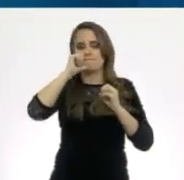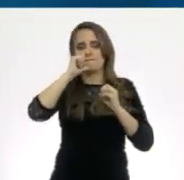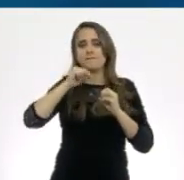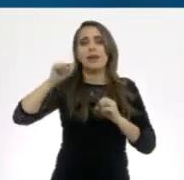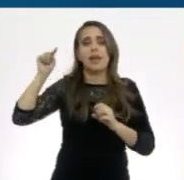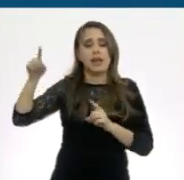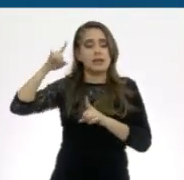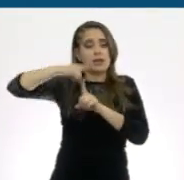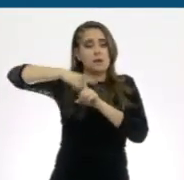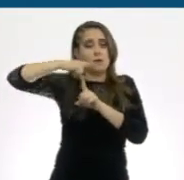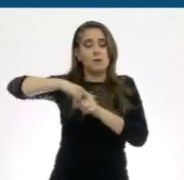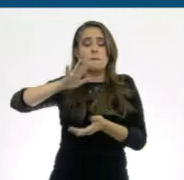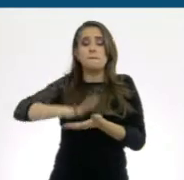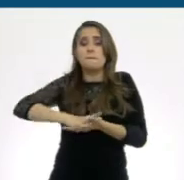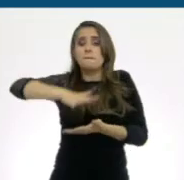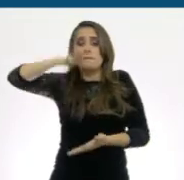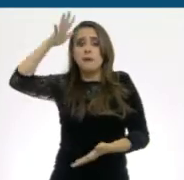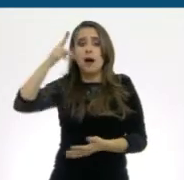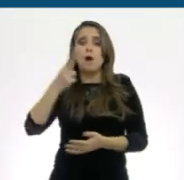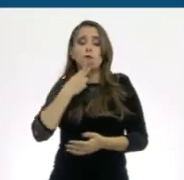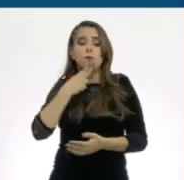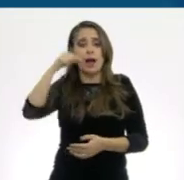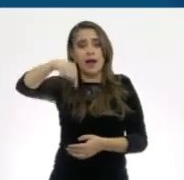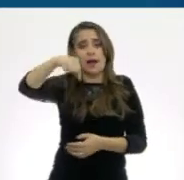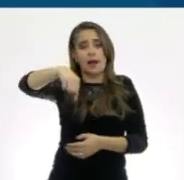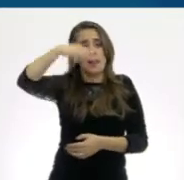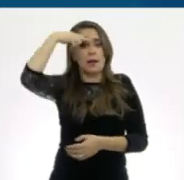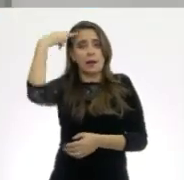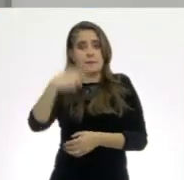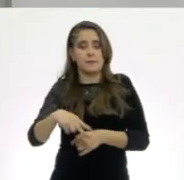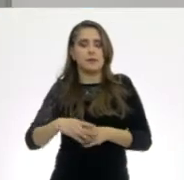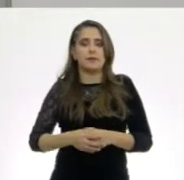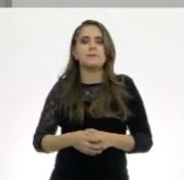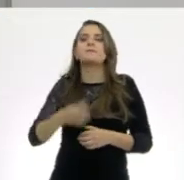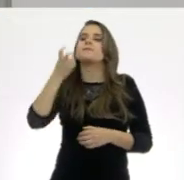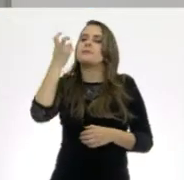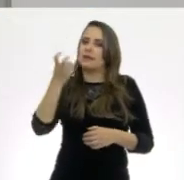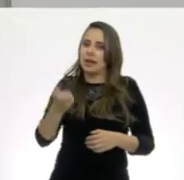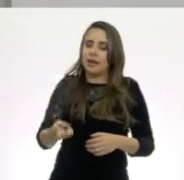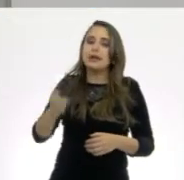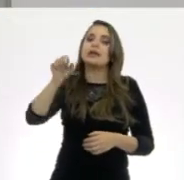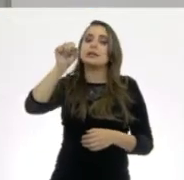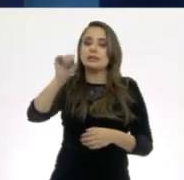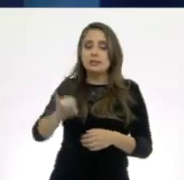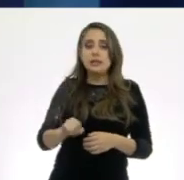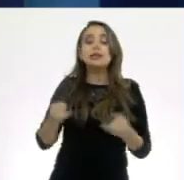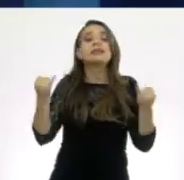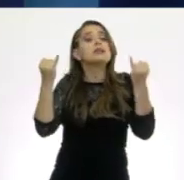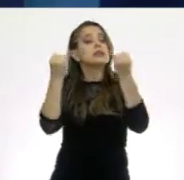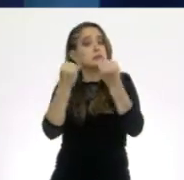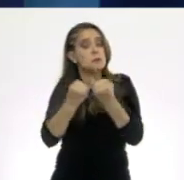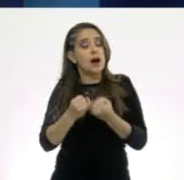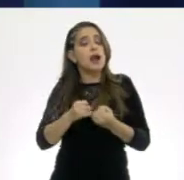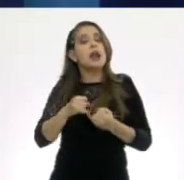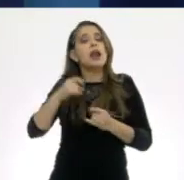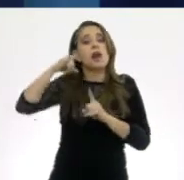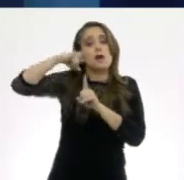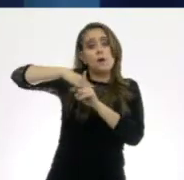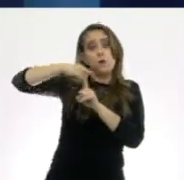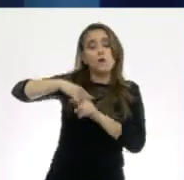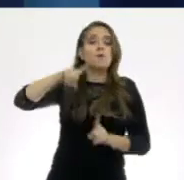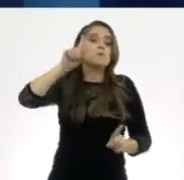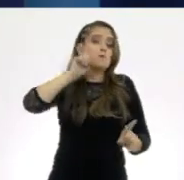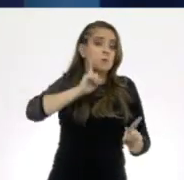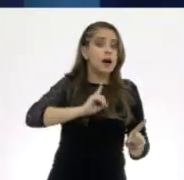método más utilizado en México. Así es. Además, aprendimos que hay para condón